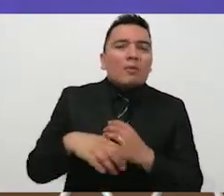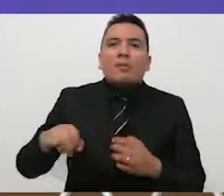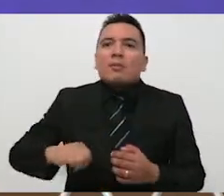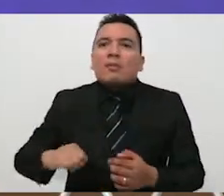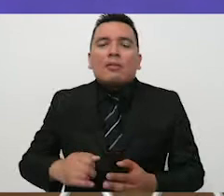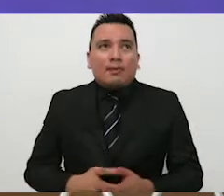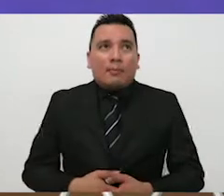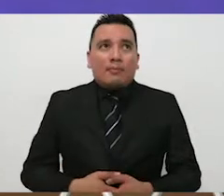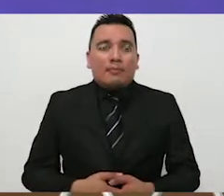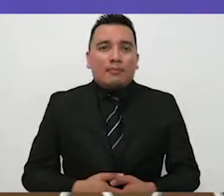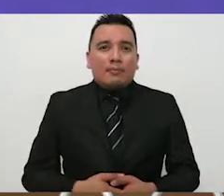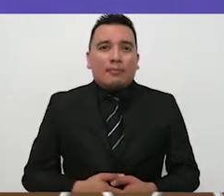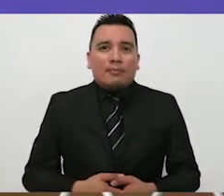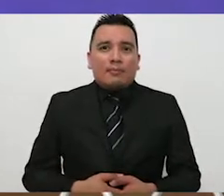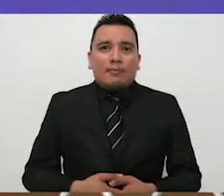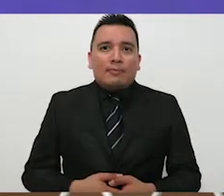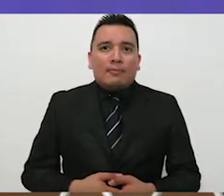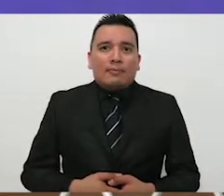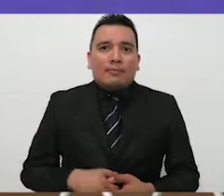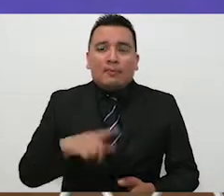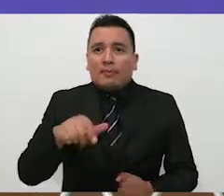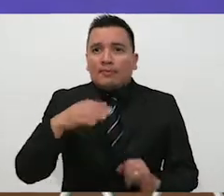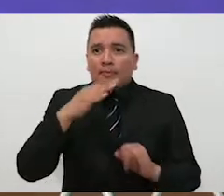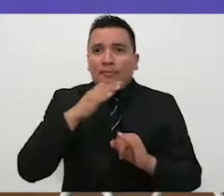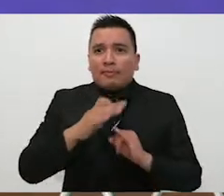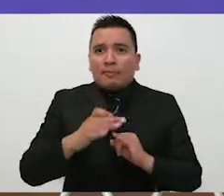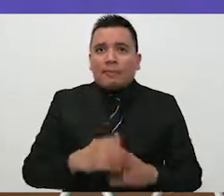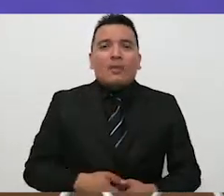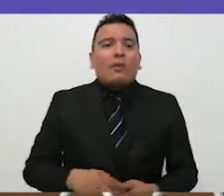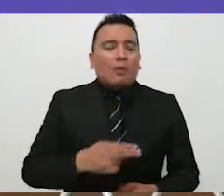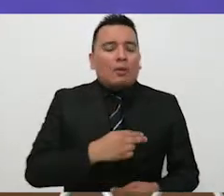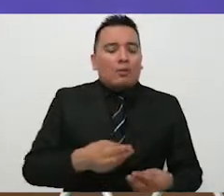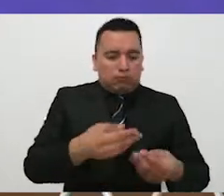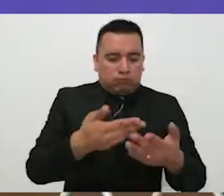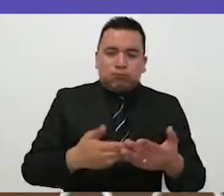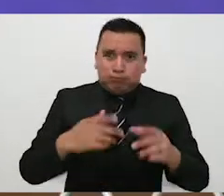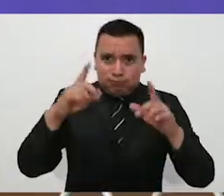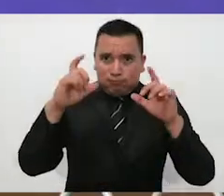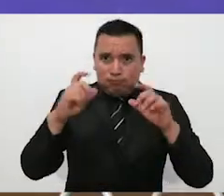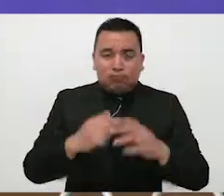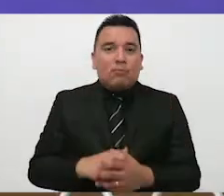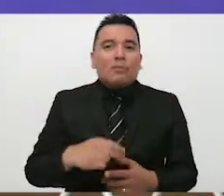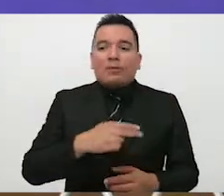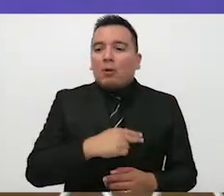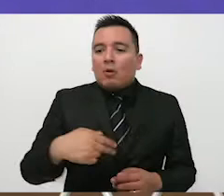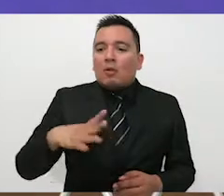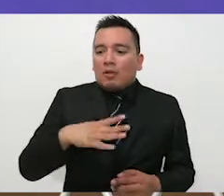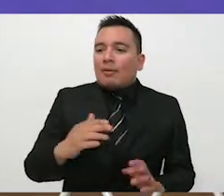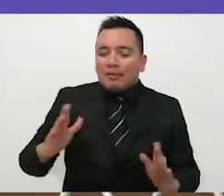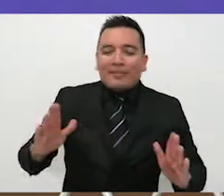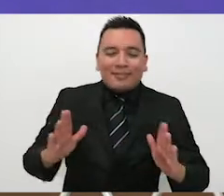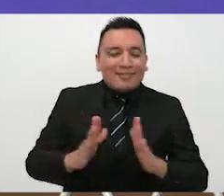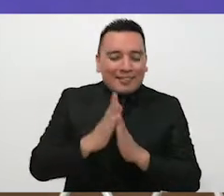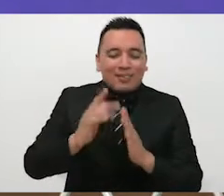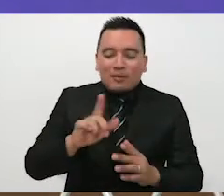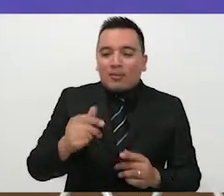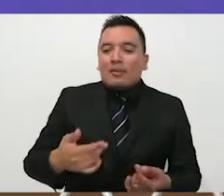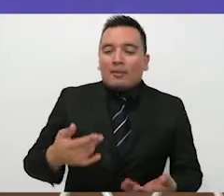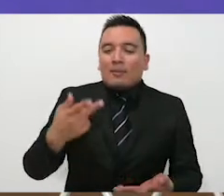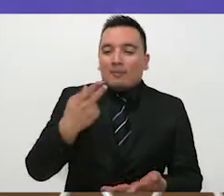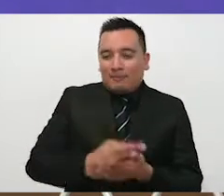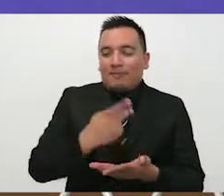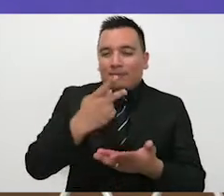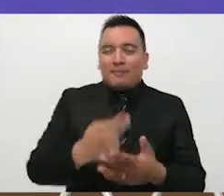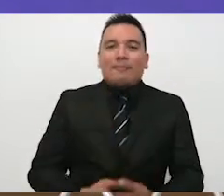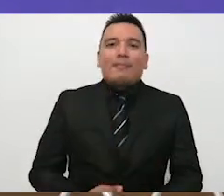Y al final vamos a recibir las fotografías y pues se va a hacer una premiación con las mejores fotos. De tal manera